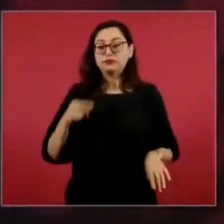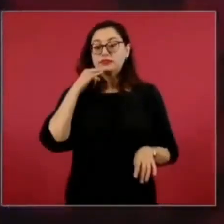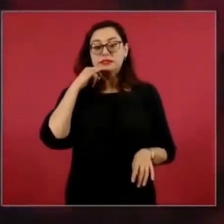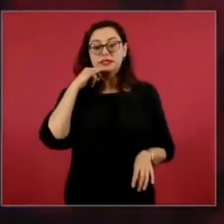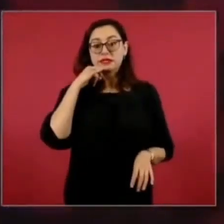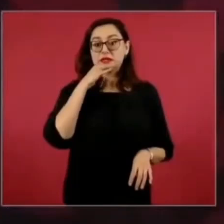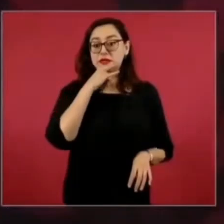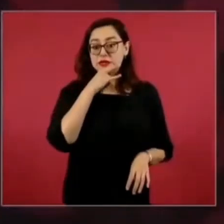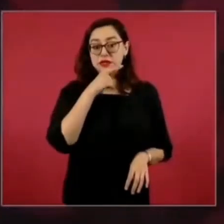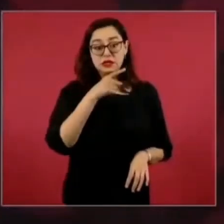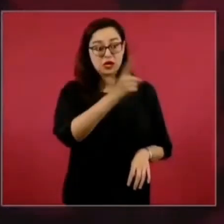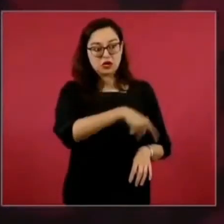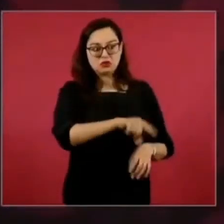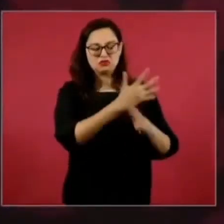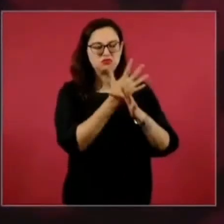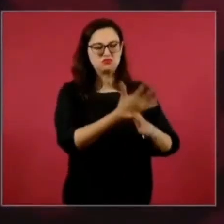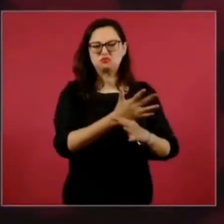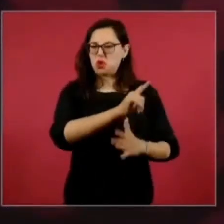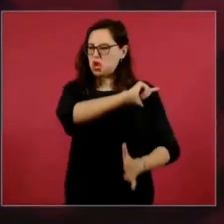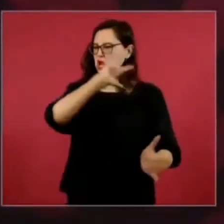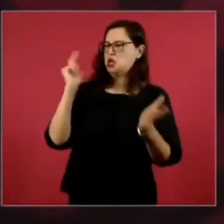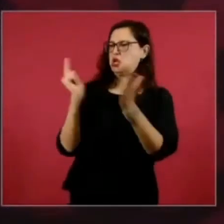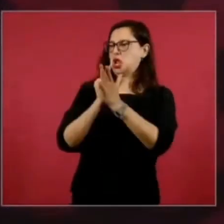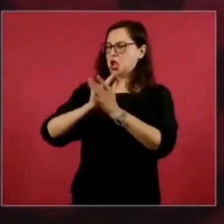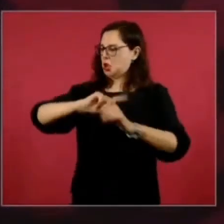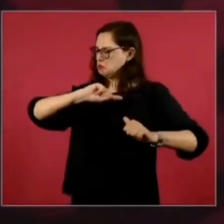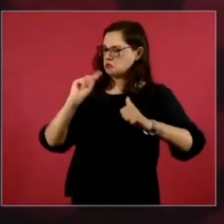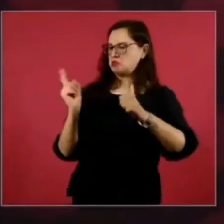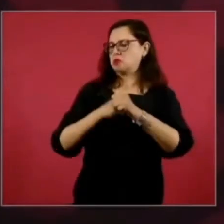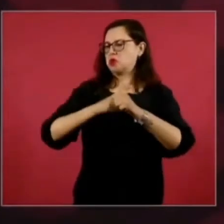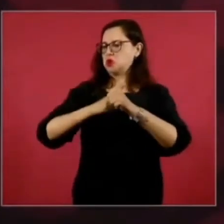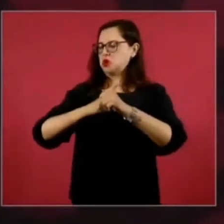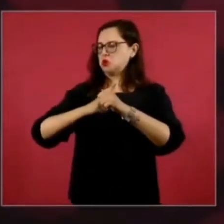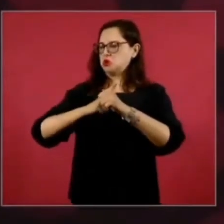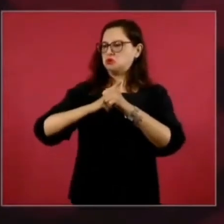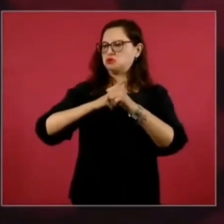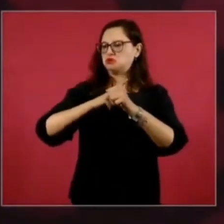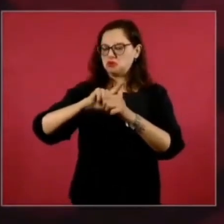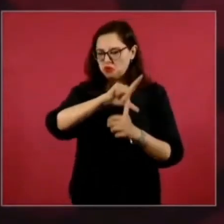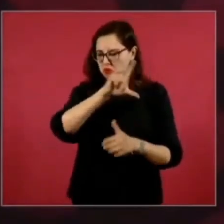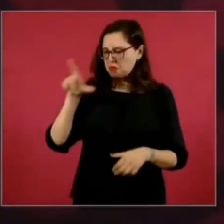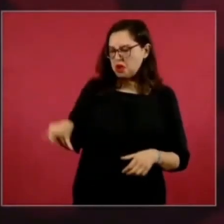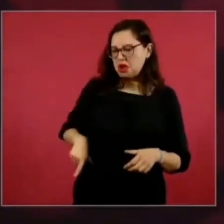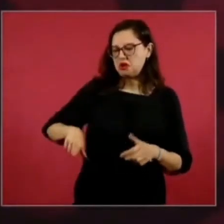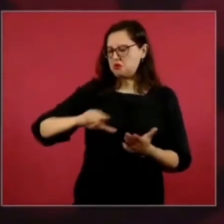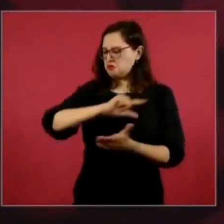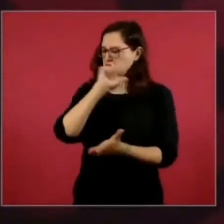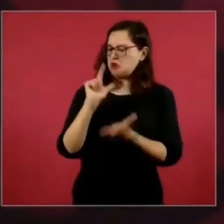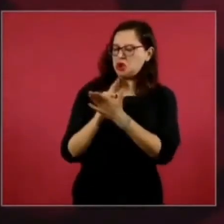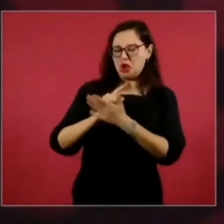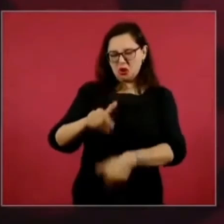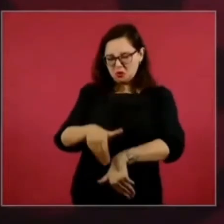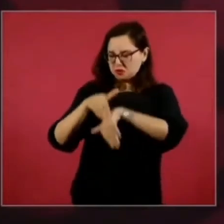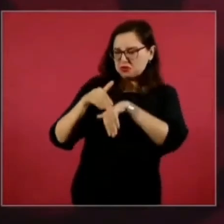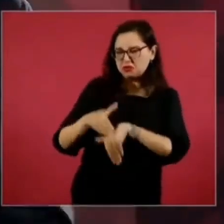de Estado de Derecho, cuando